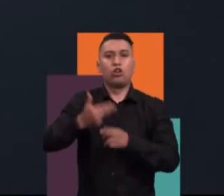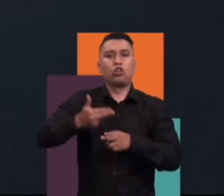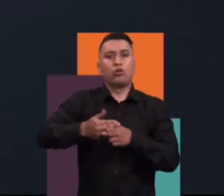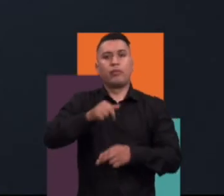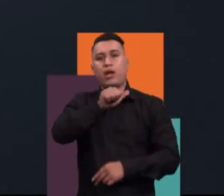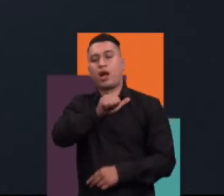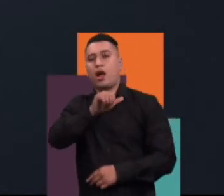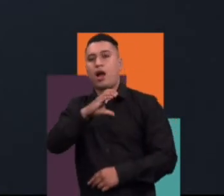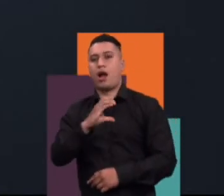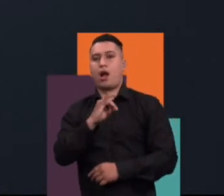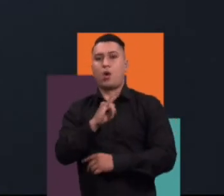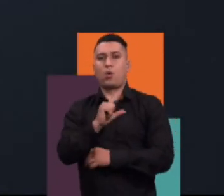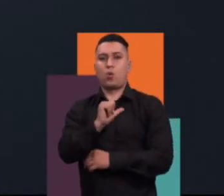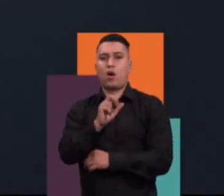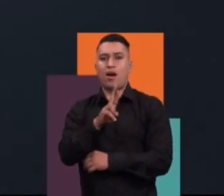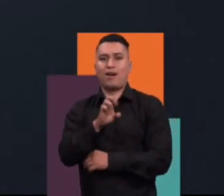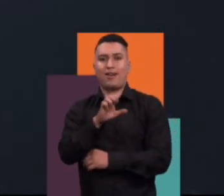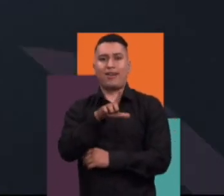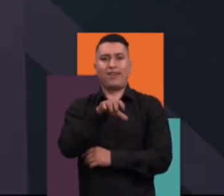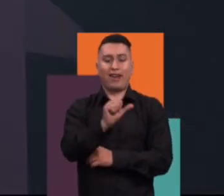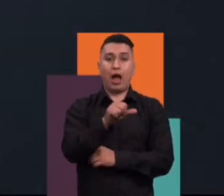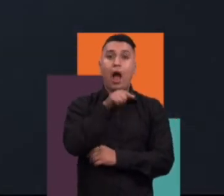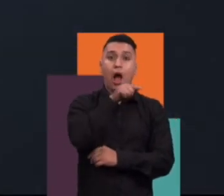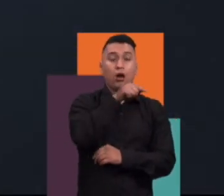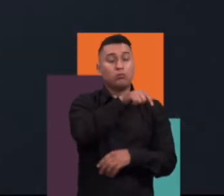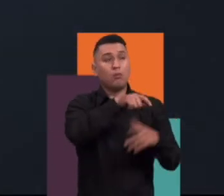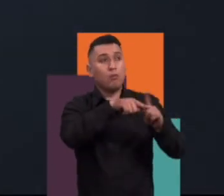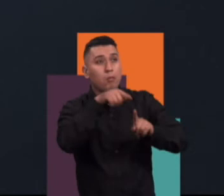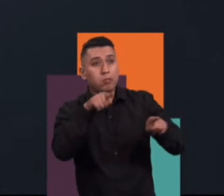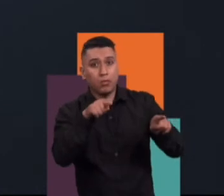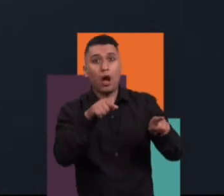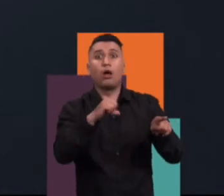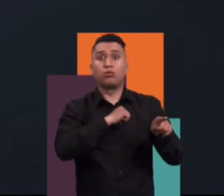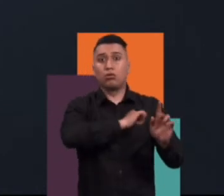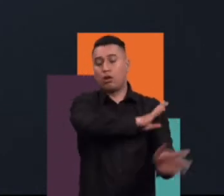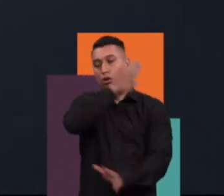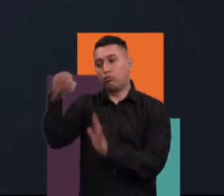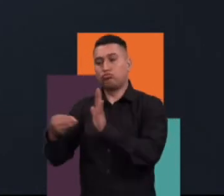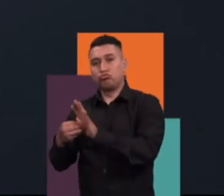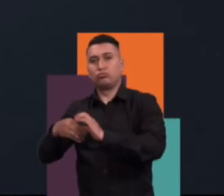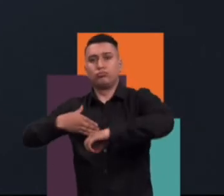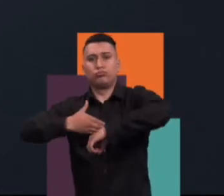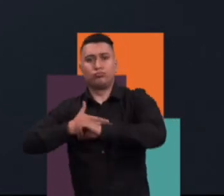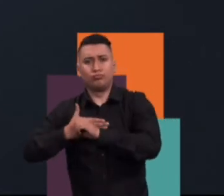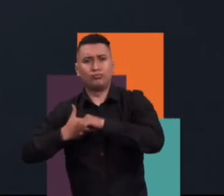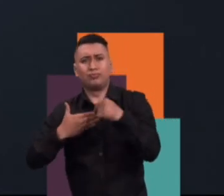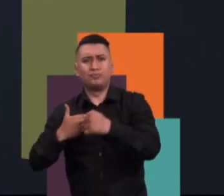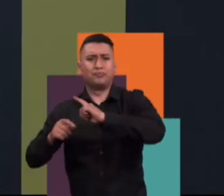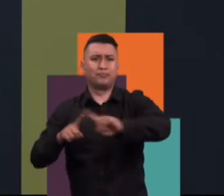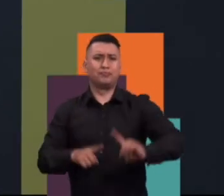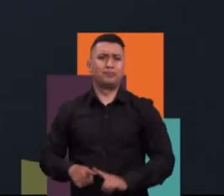no tanto como el polio. Y hay una cantidad de viajeros y aventureros que uno busca en Instagram y en Pinterest,